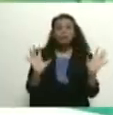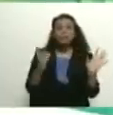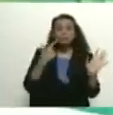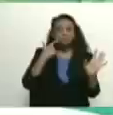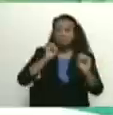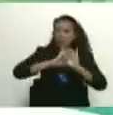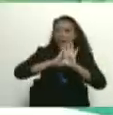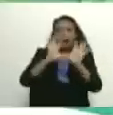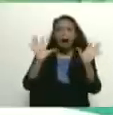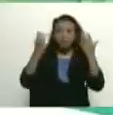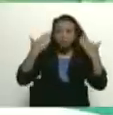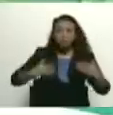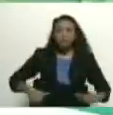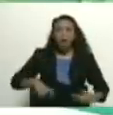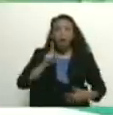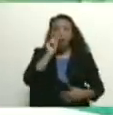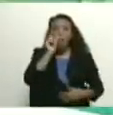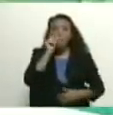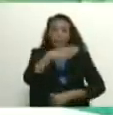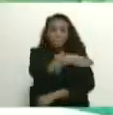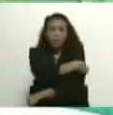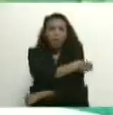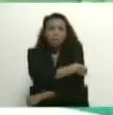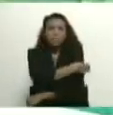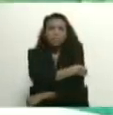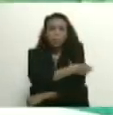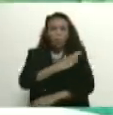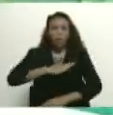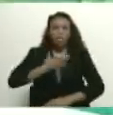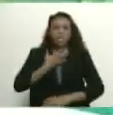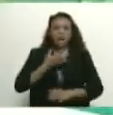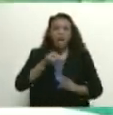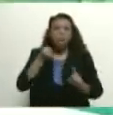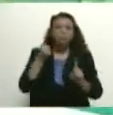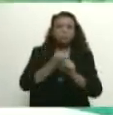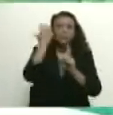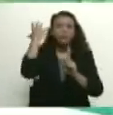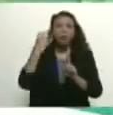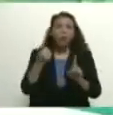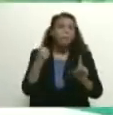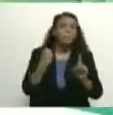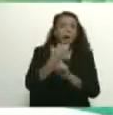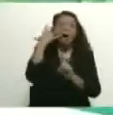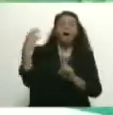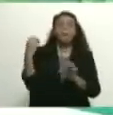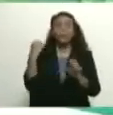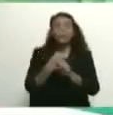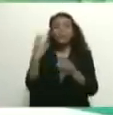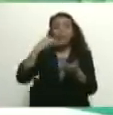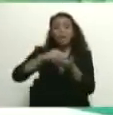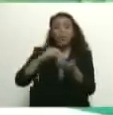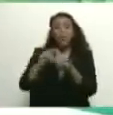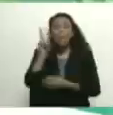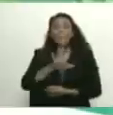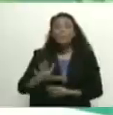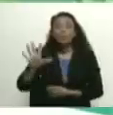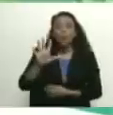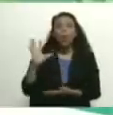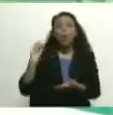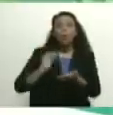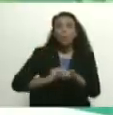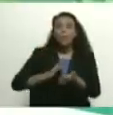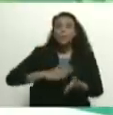completo Antonio Ledesma y todos sus grupos golpistas. Todos los grupos golpistas. De quien él